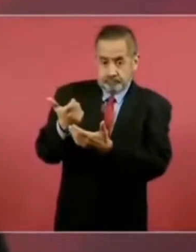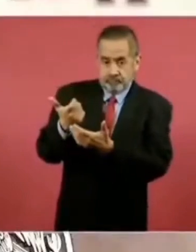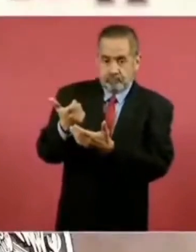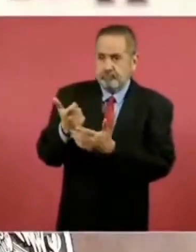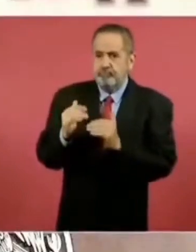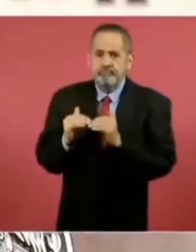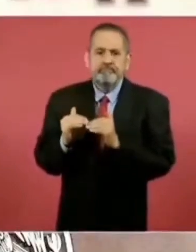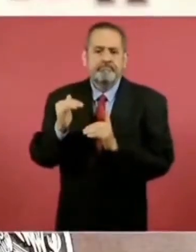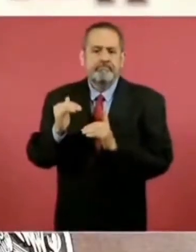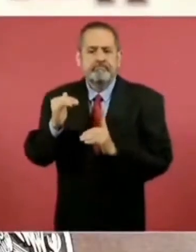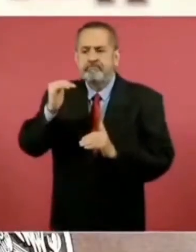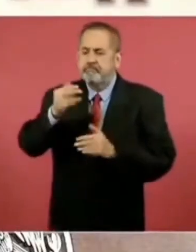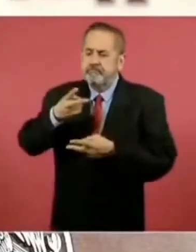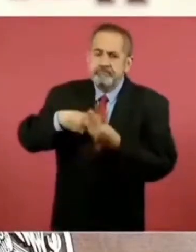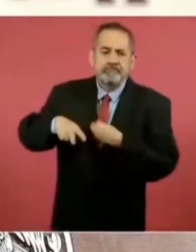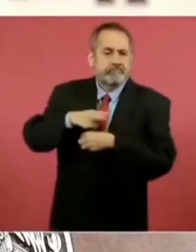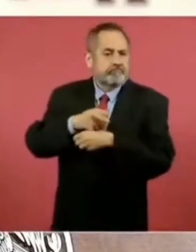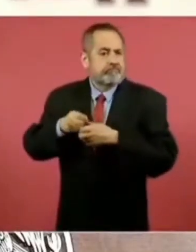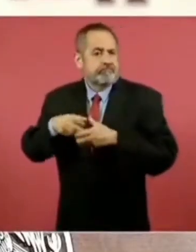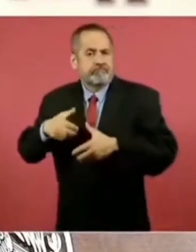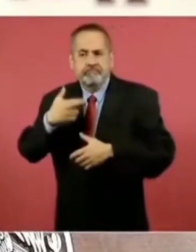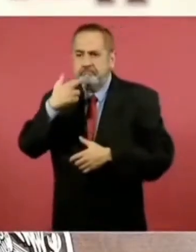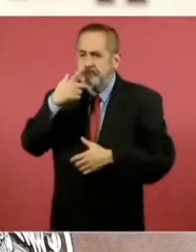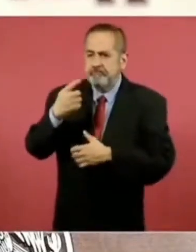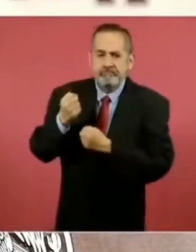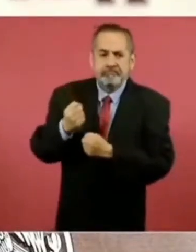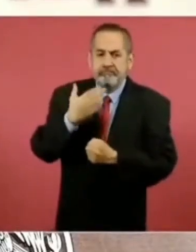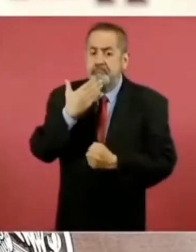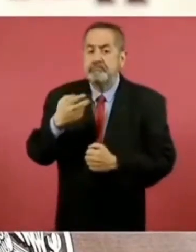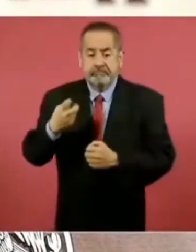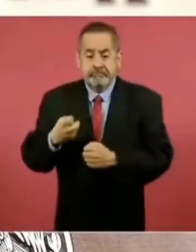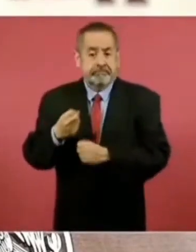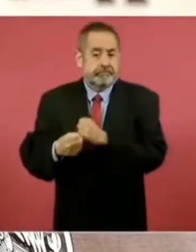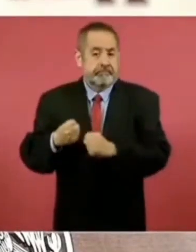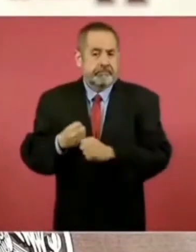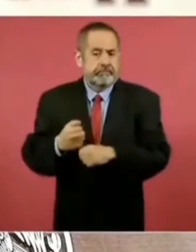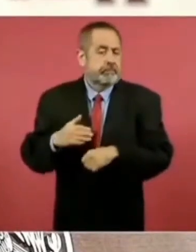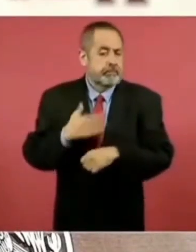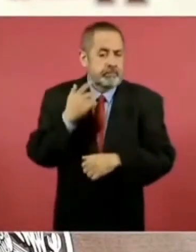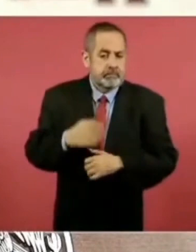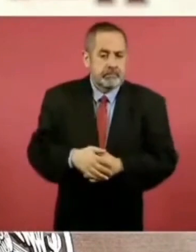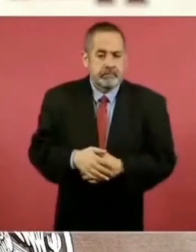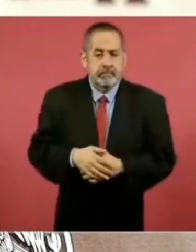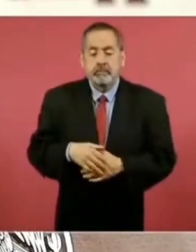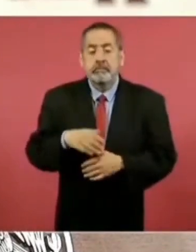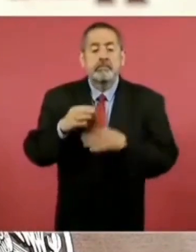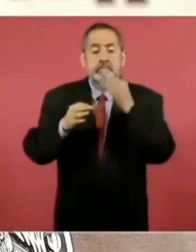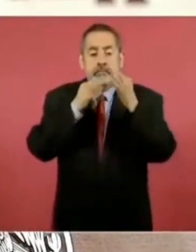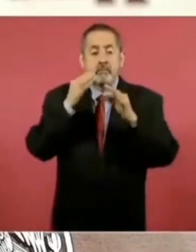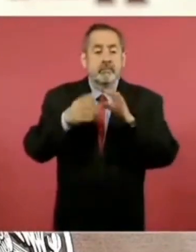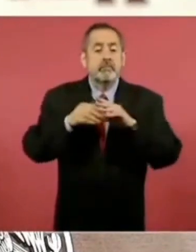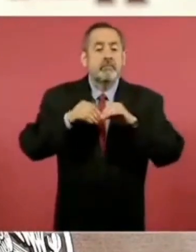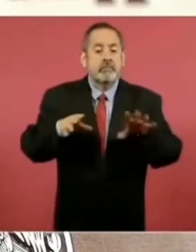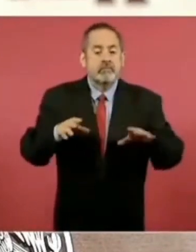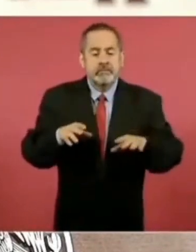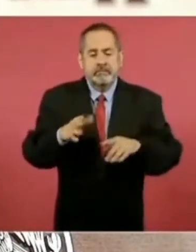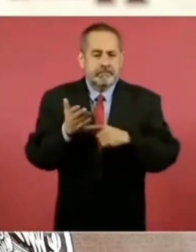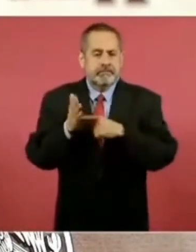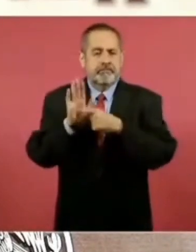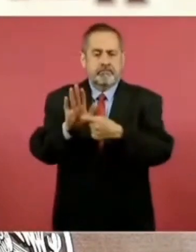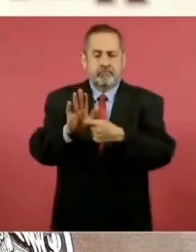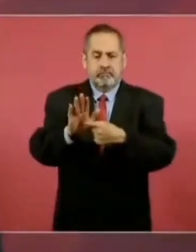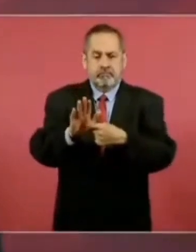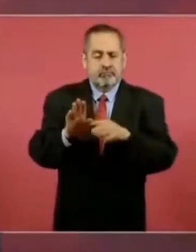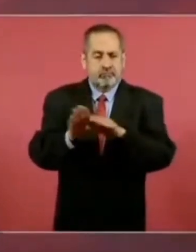crecerá este año. Porque se trata de un… bueno, esta nota, más bien vamos a presentar una